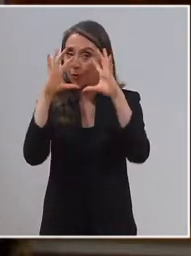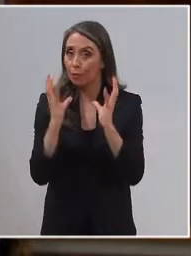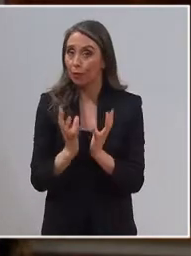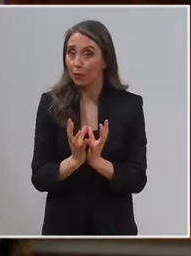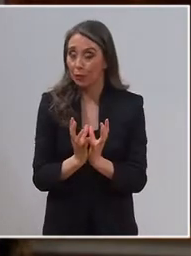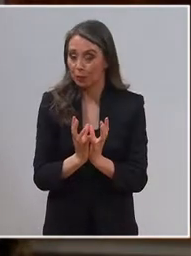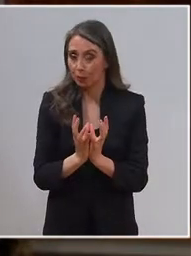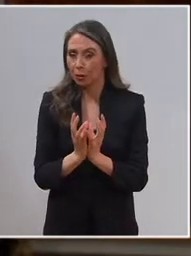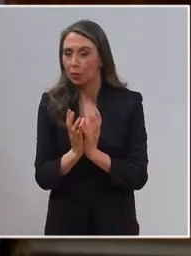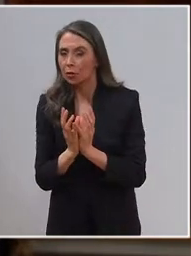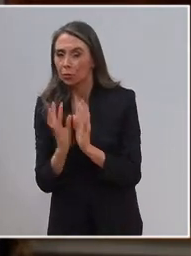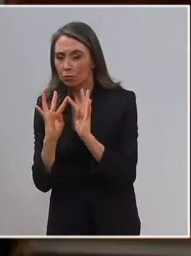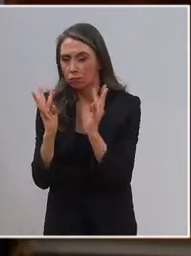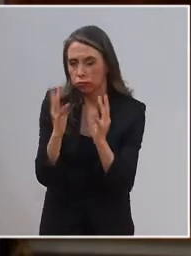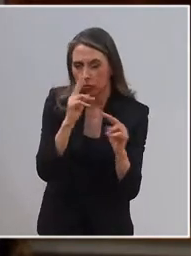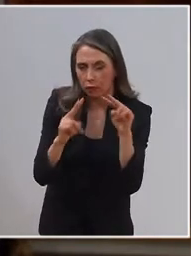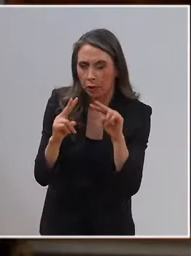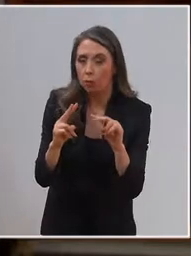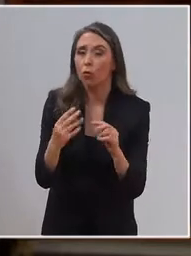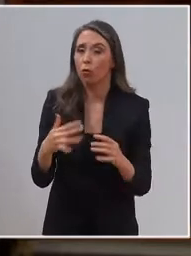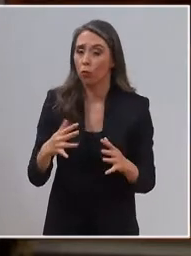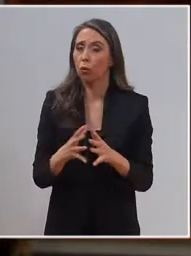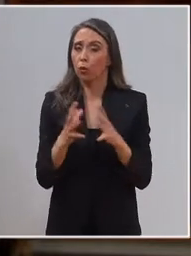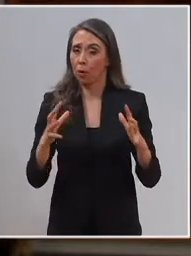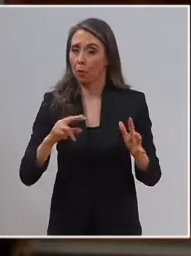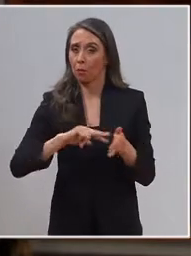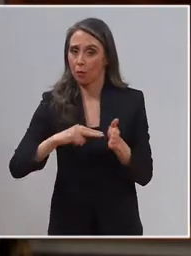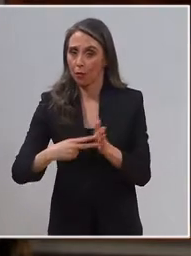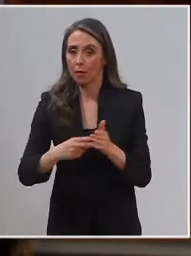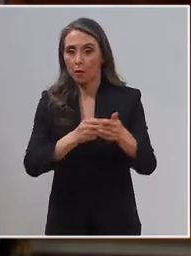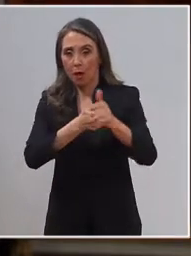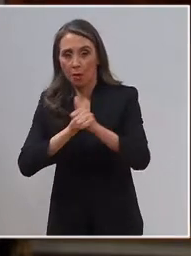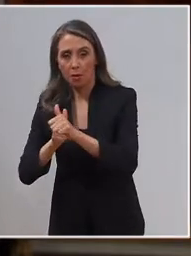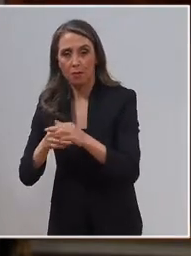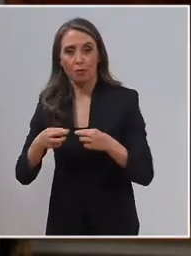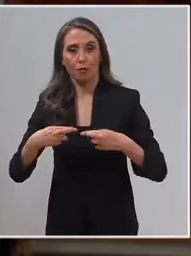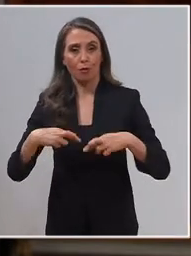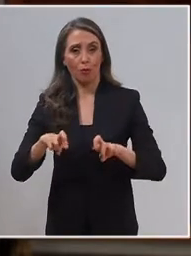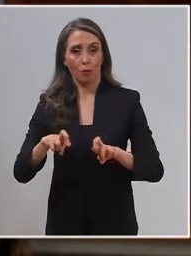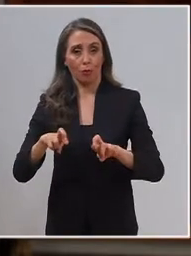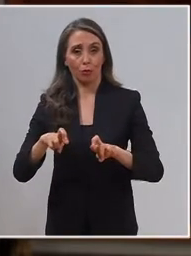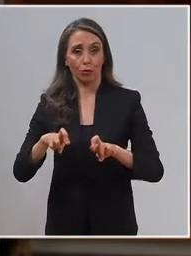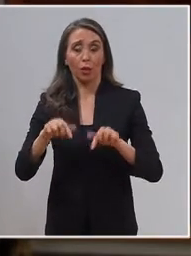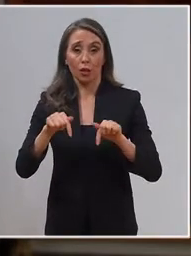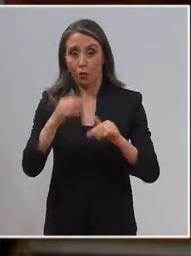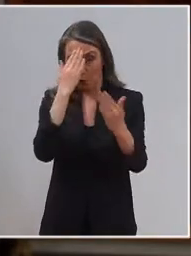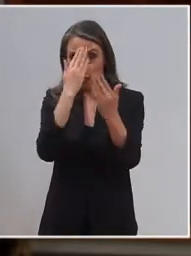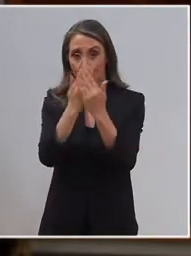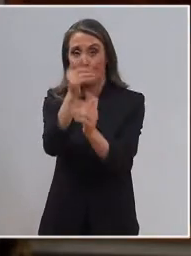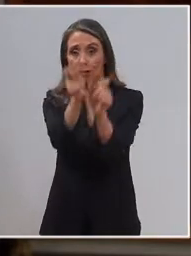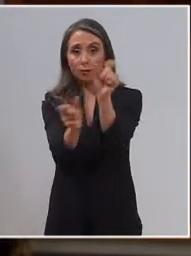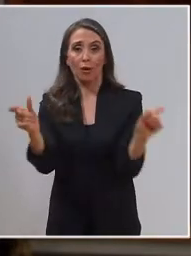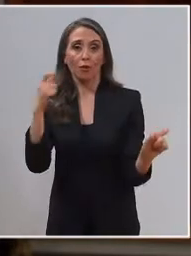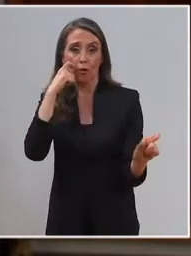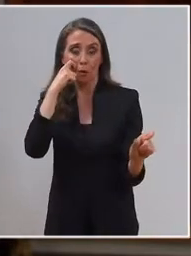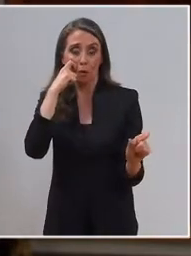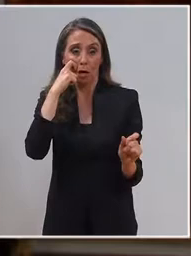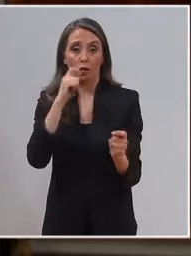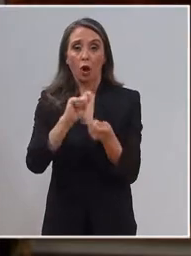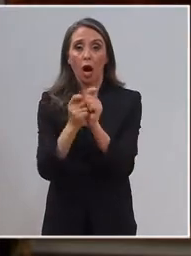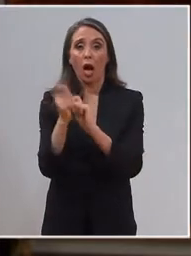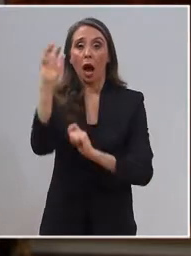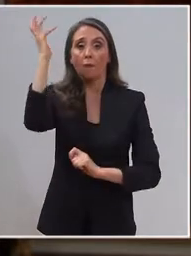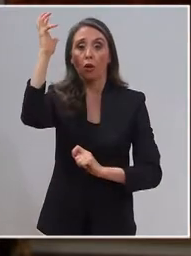y pudimos analizar los grandes problemas, desafíos y oportunidades que enfrenta hoy la humanidad, como el cambio